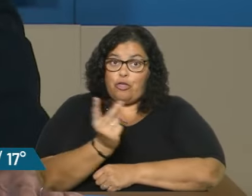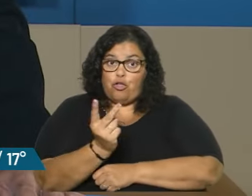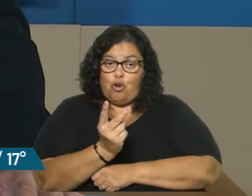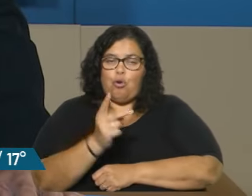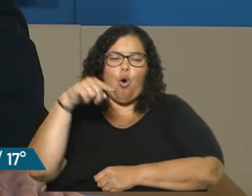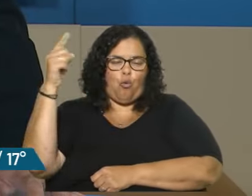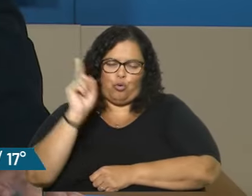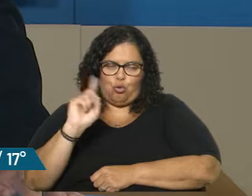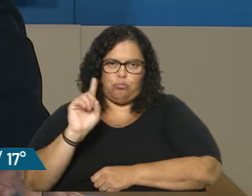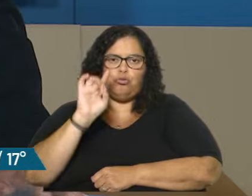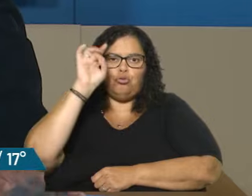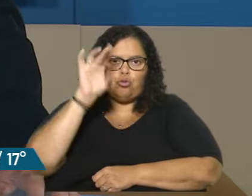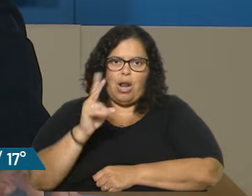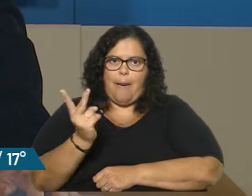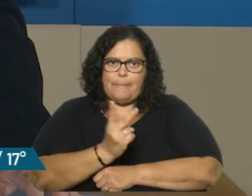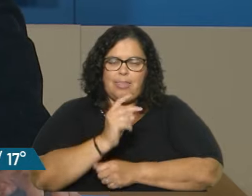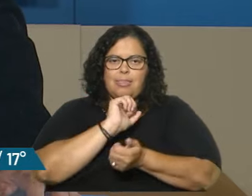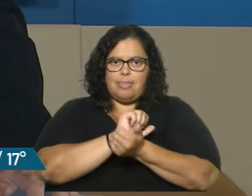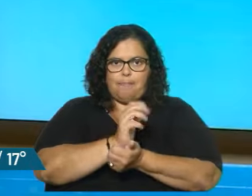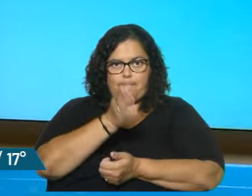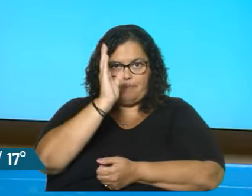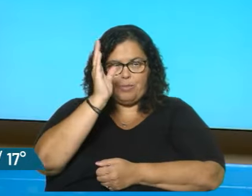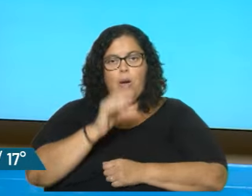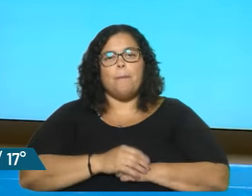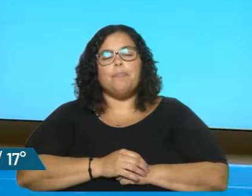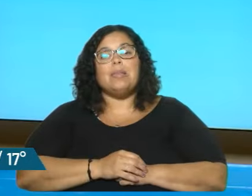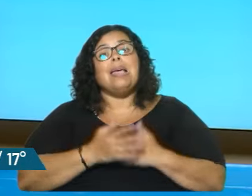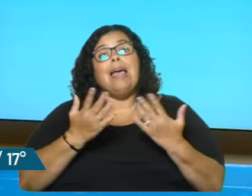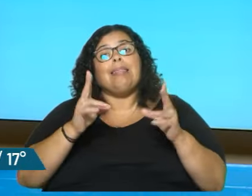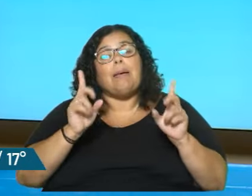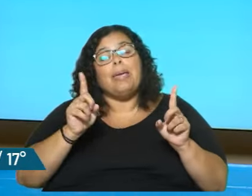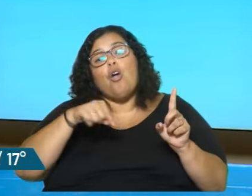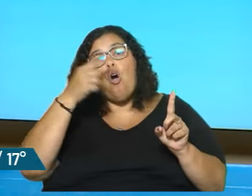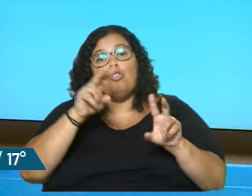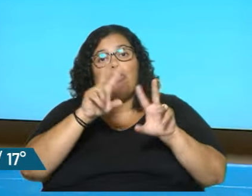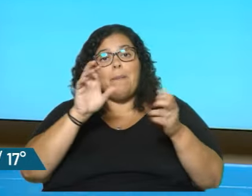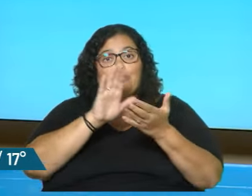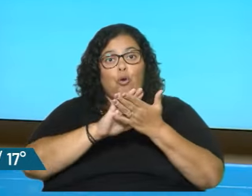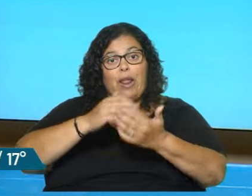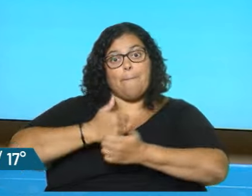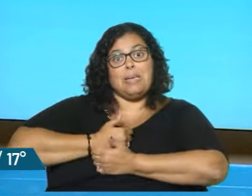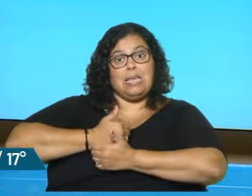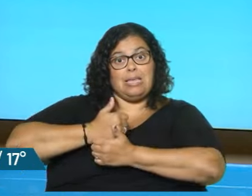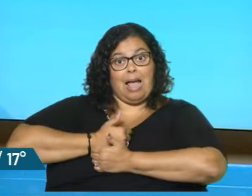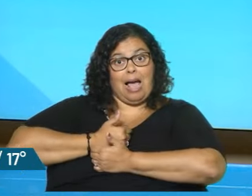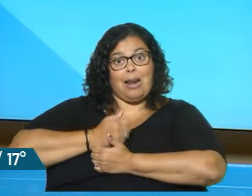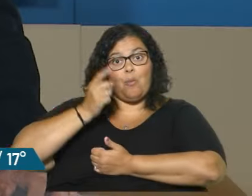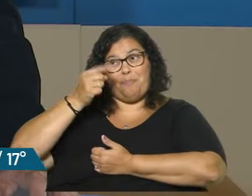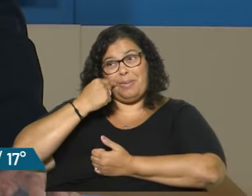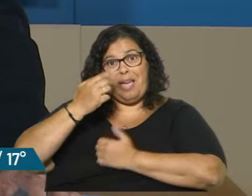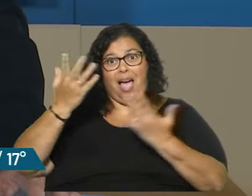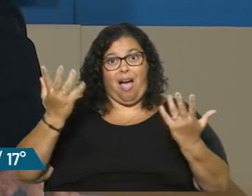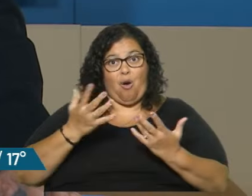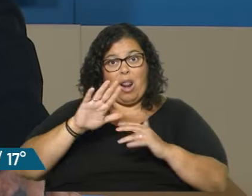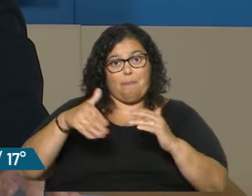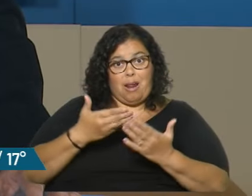violaciones, sin duda. ¿Usted a los militares, que es uno de los temas que se está discutiendo, ahora se está planteando? Si los usaría en las